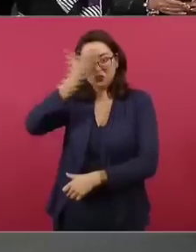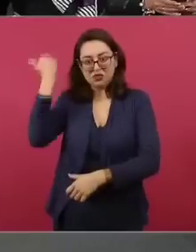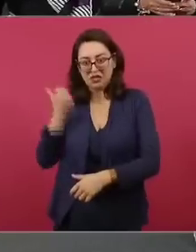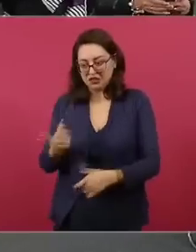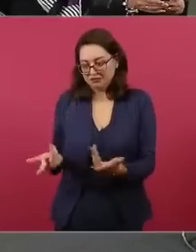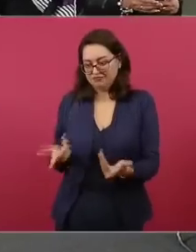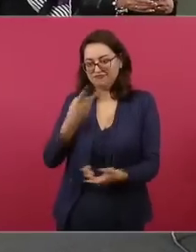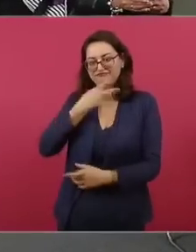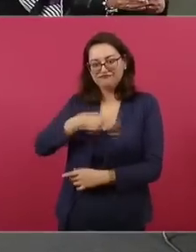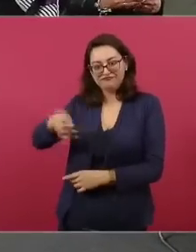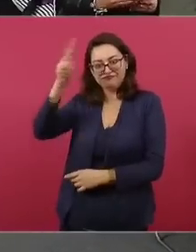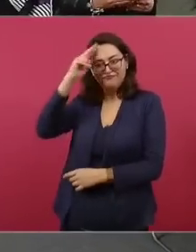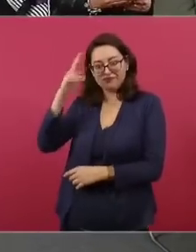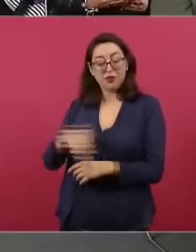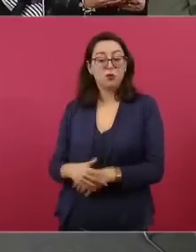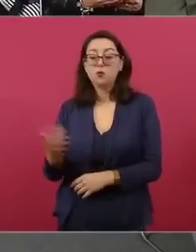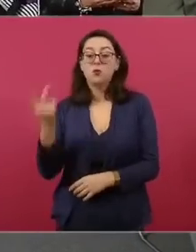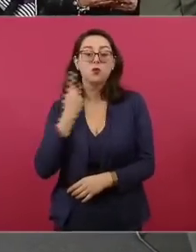que va a saber,